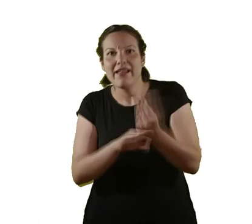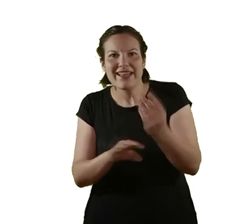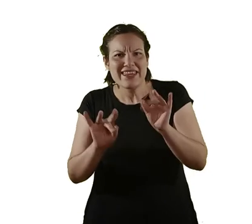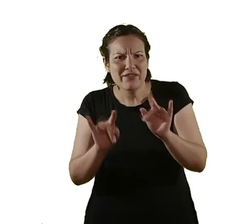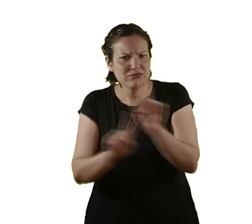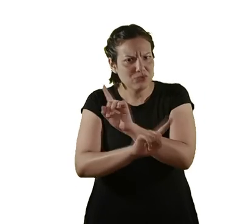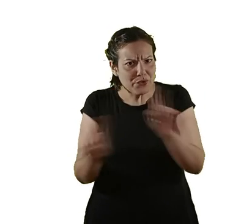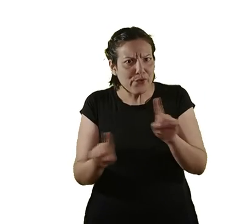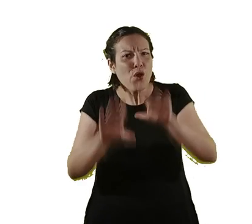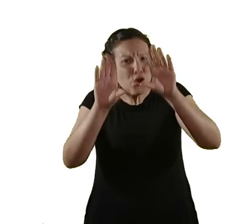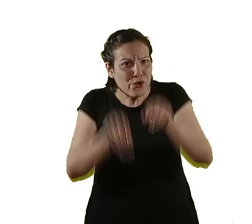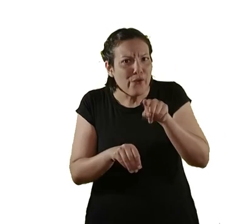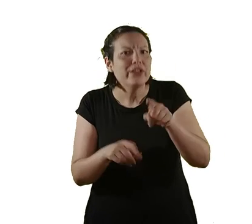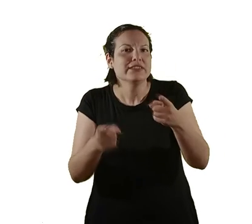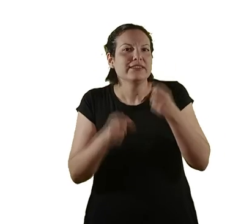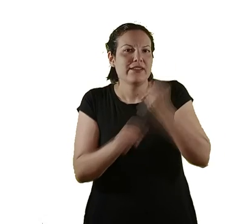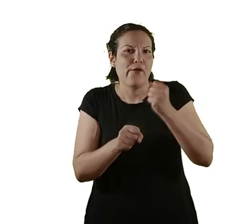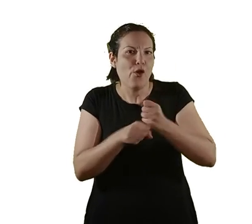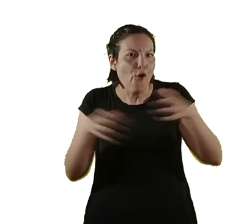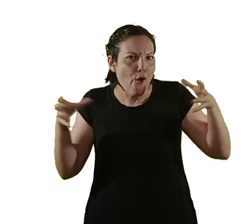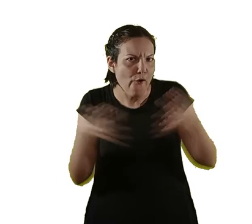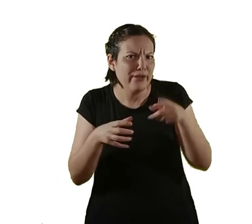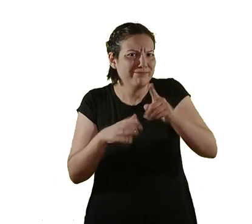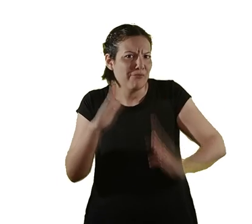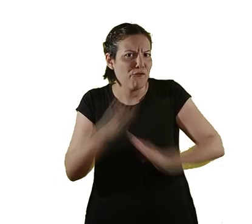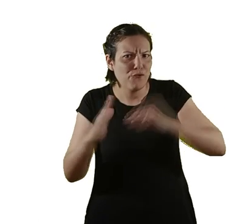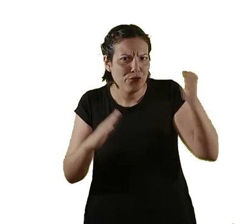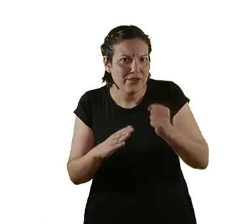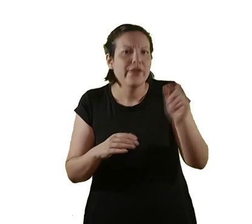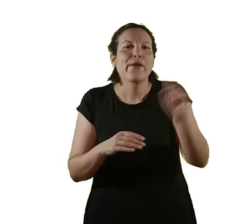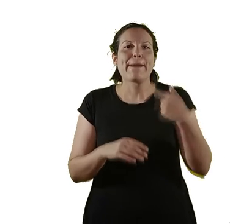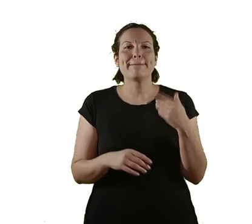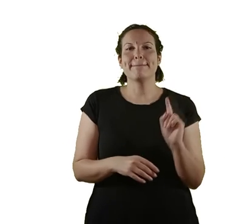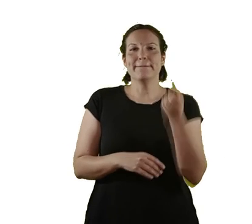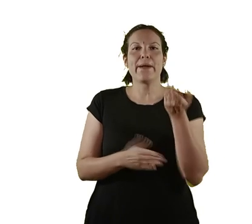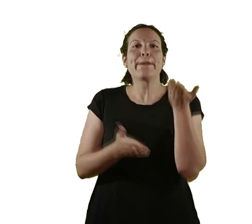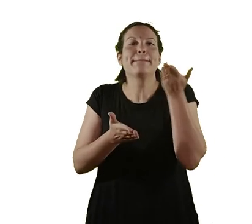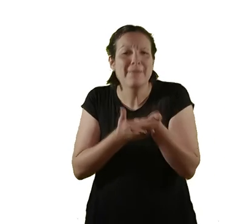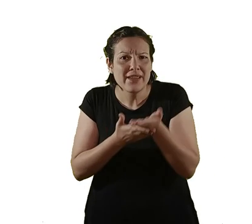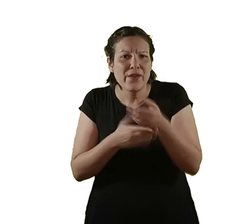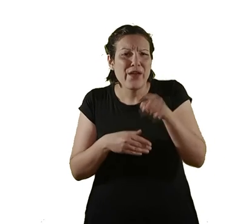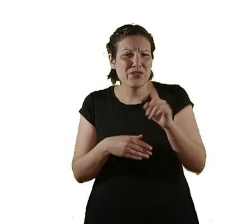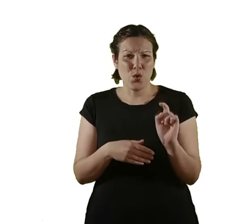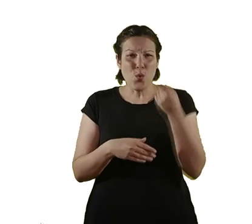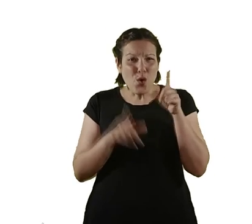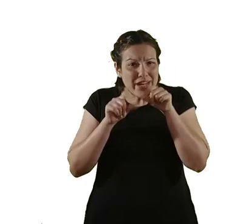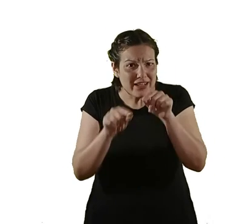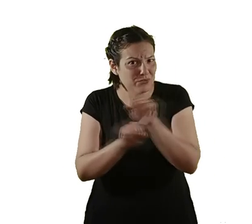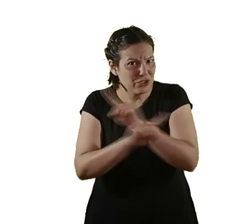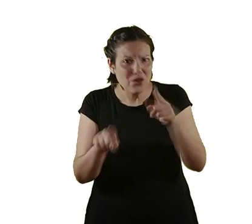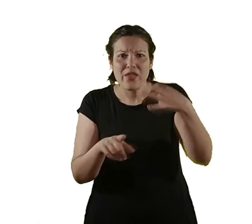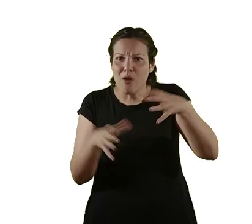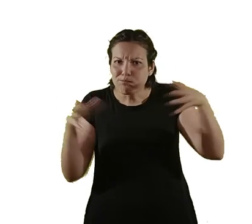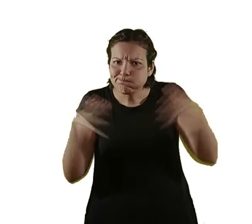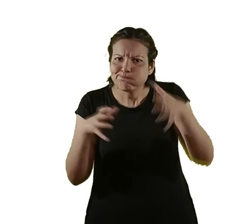eso sí requiere un trabajo colectivo. Y eso es fundamental. No es un pedido individual. Esto no puede ser un reclamo individual. Tiene que